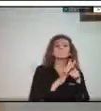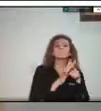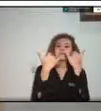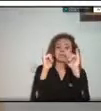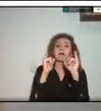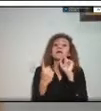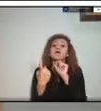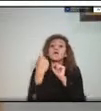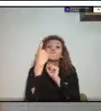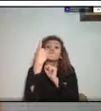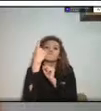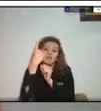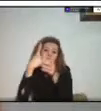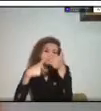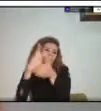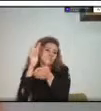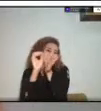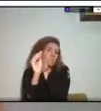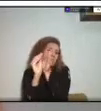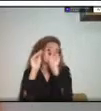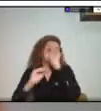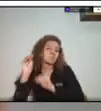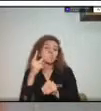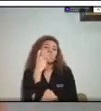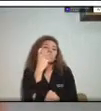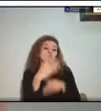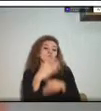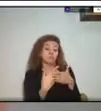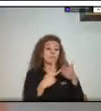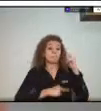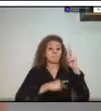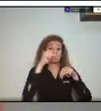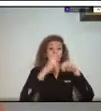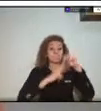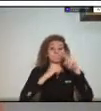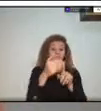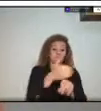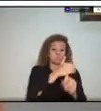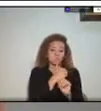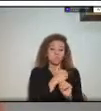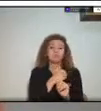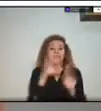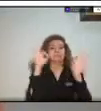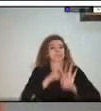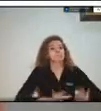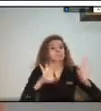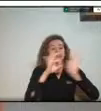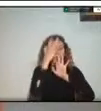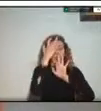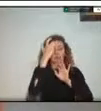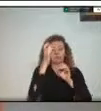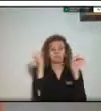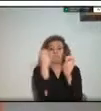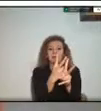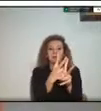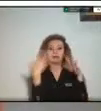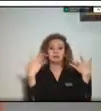hay algo muy importante y es que esas obras de protección pues se requieren porque hay un nivel de peligro un nivel de